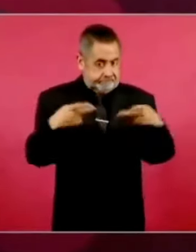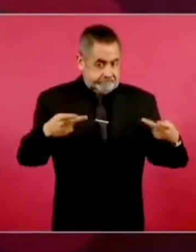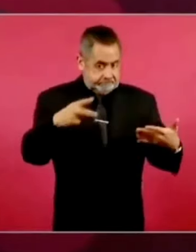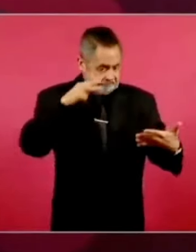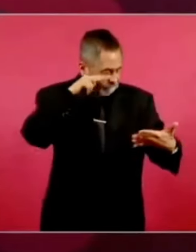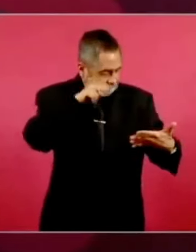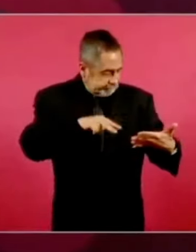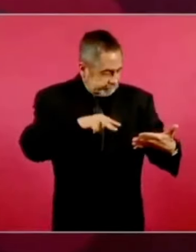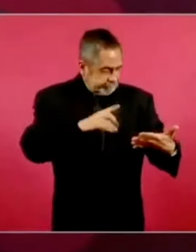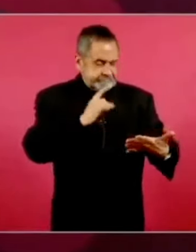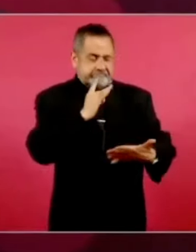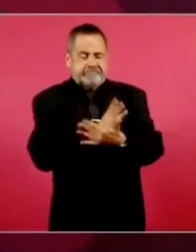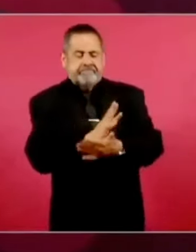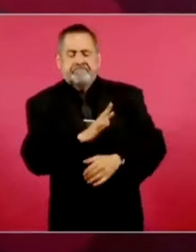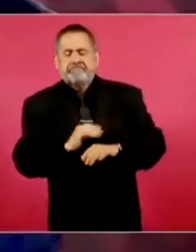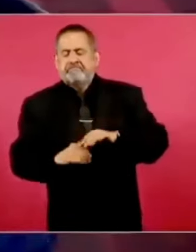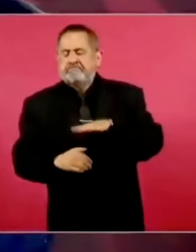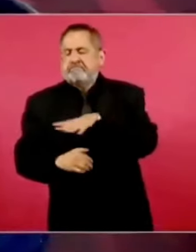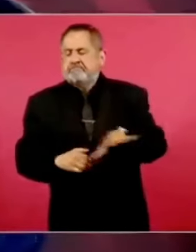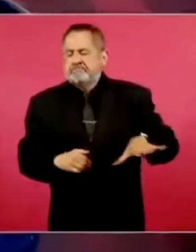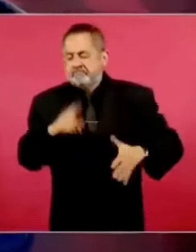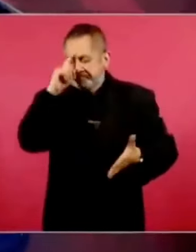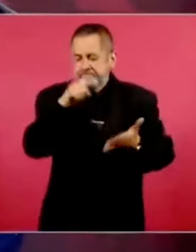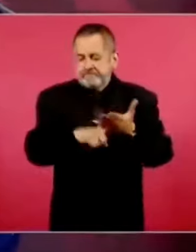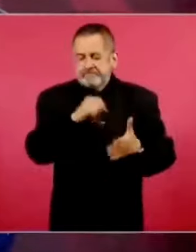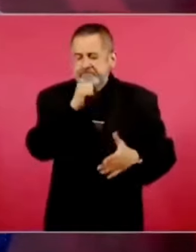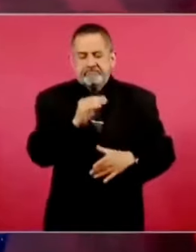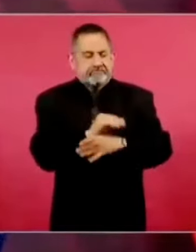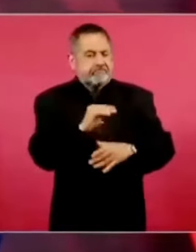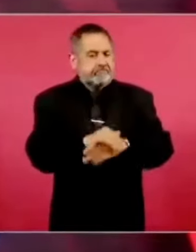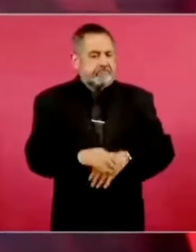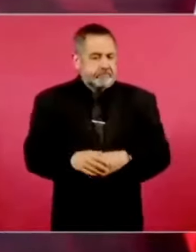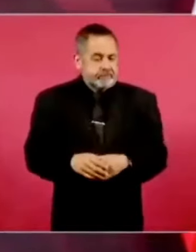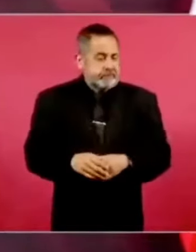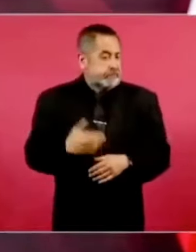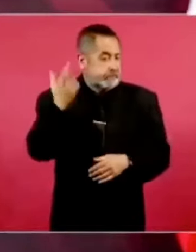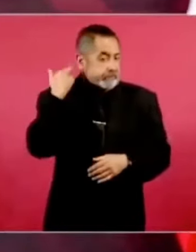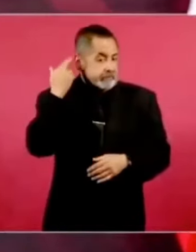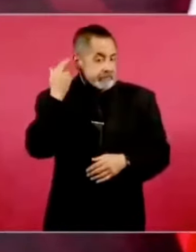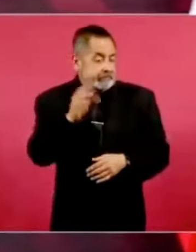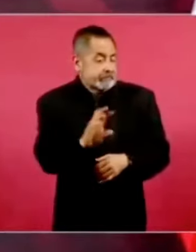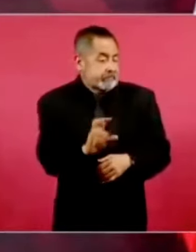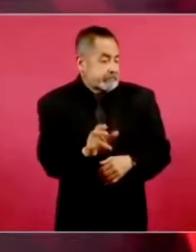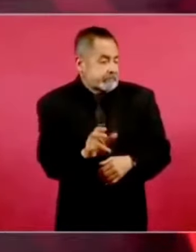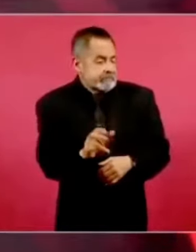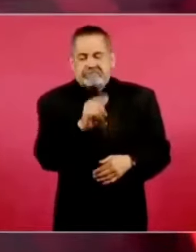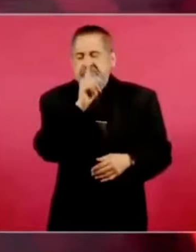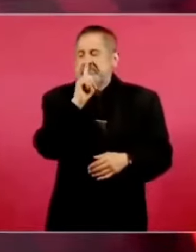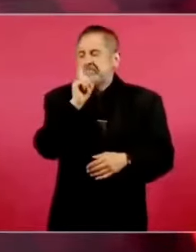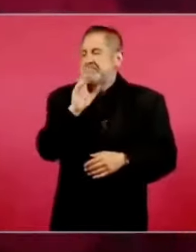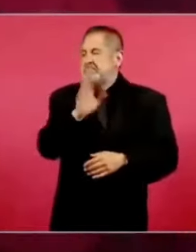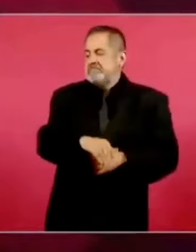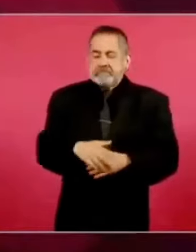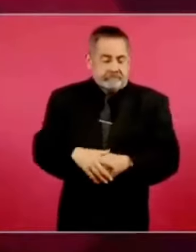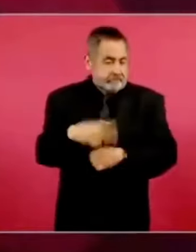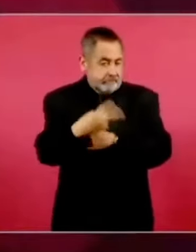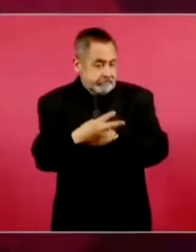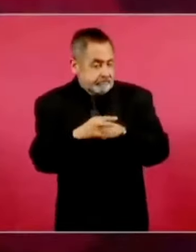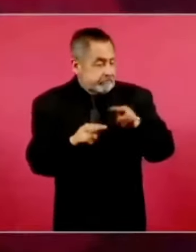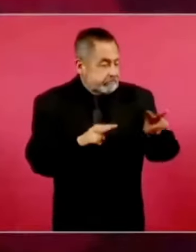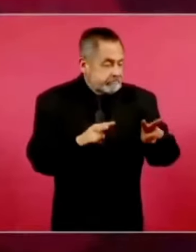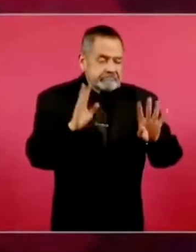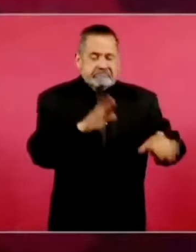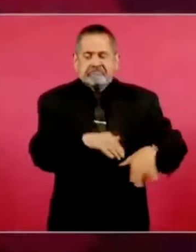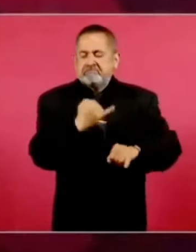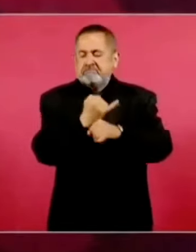perfectamente bien, escuchar la radio, ver la televisión, las redes